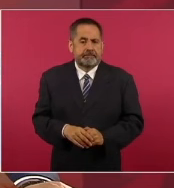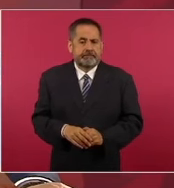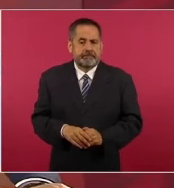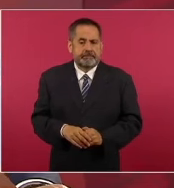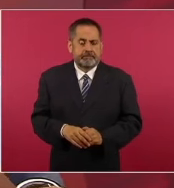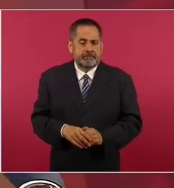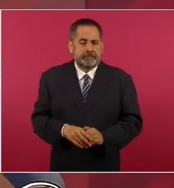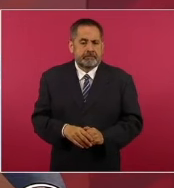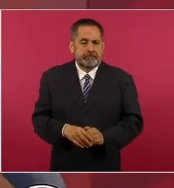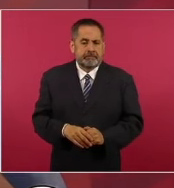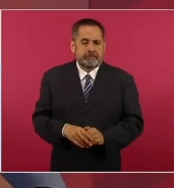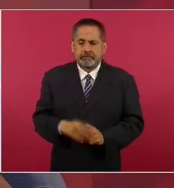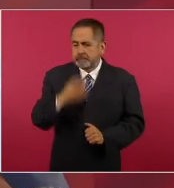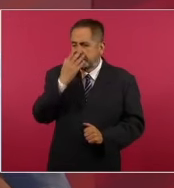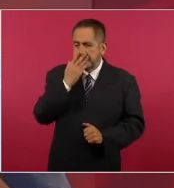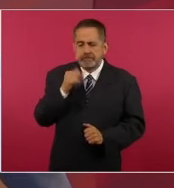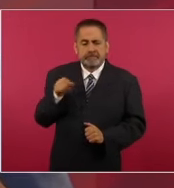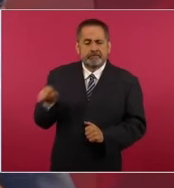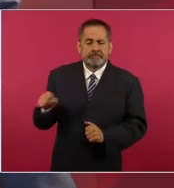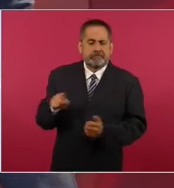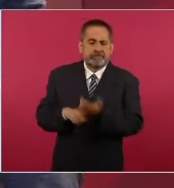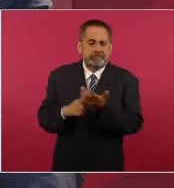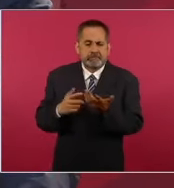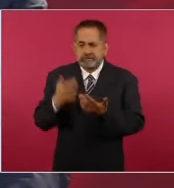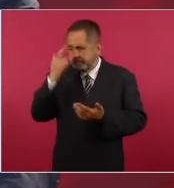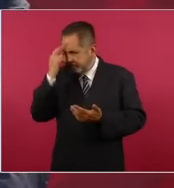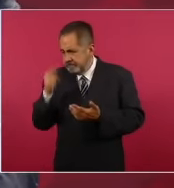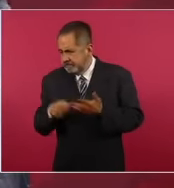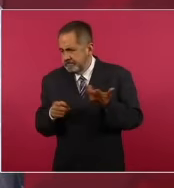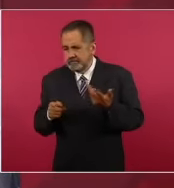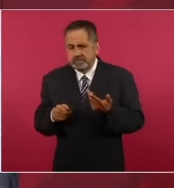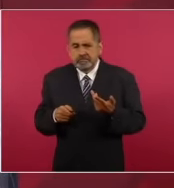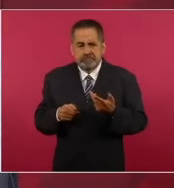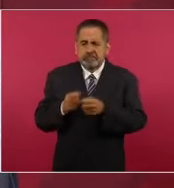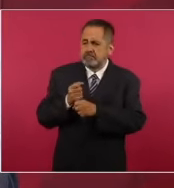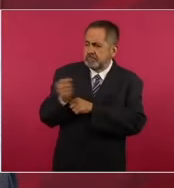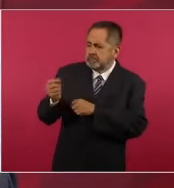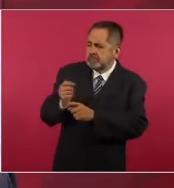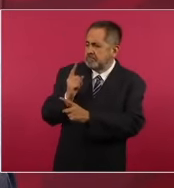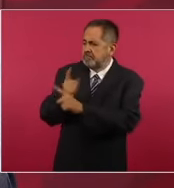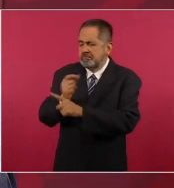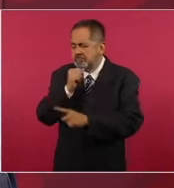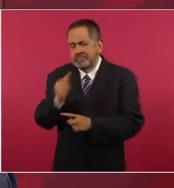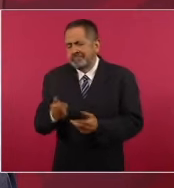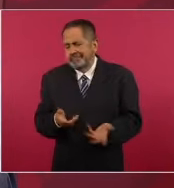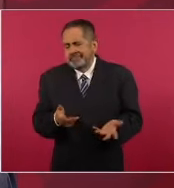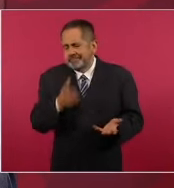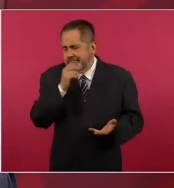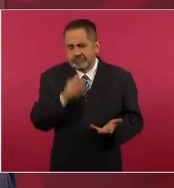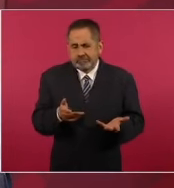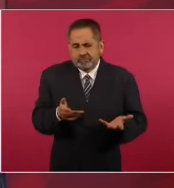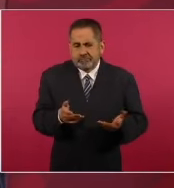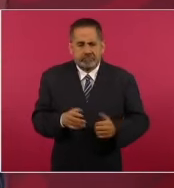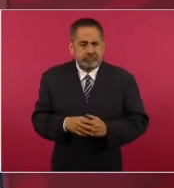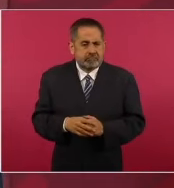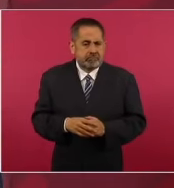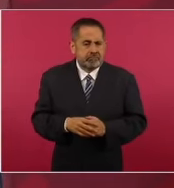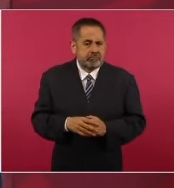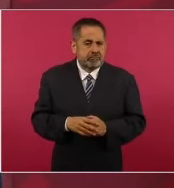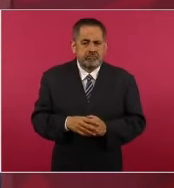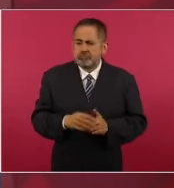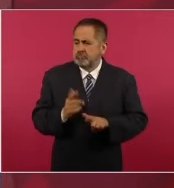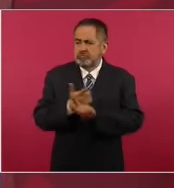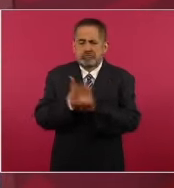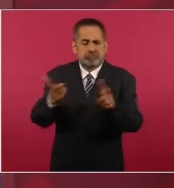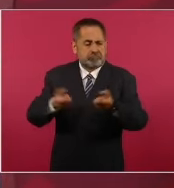Si no hay represión, si se garantiza